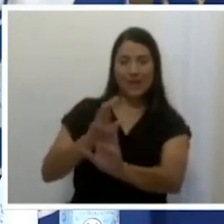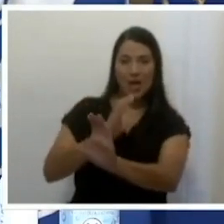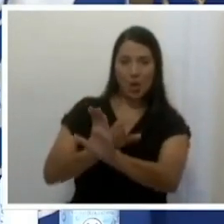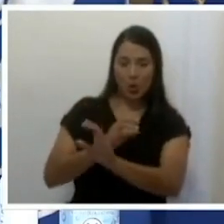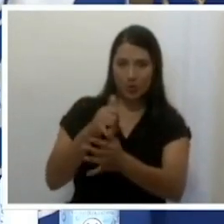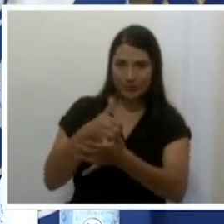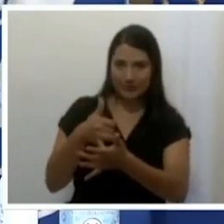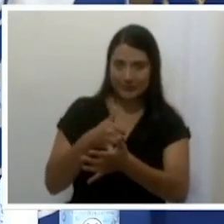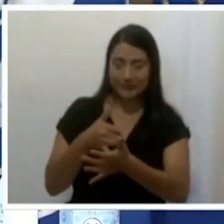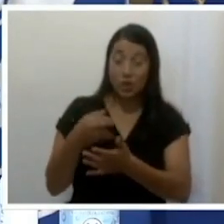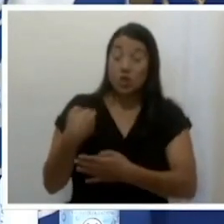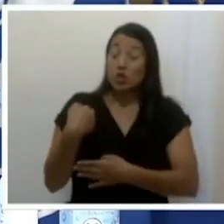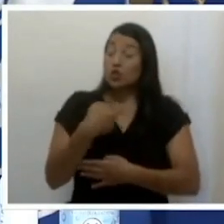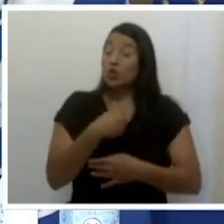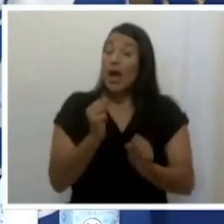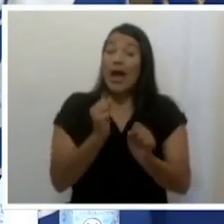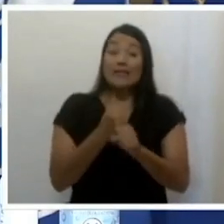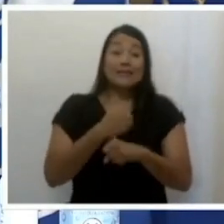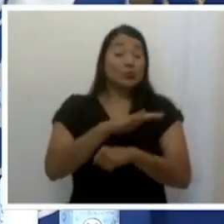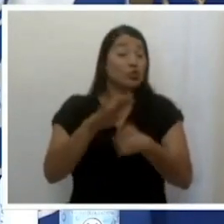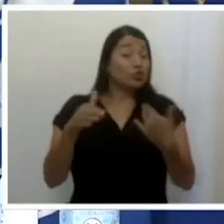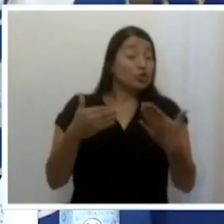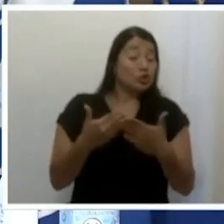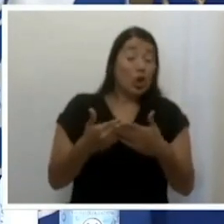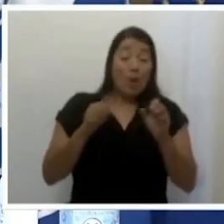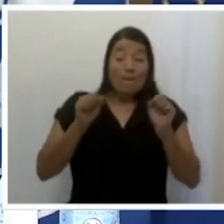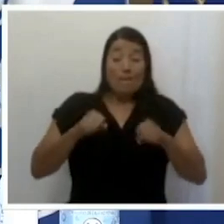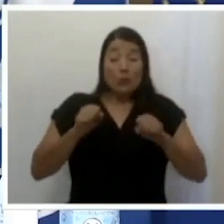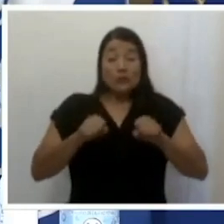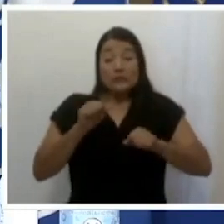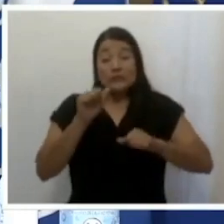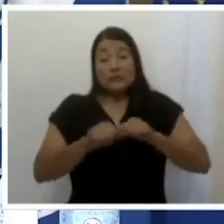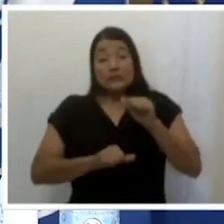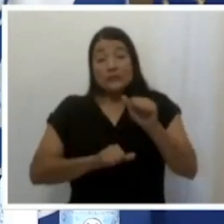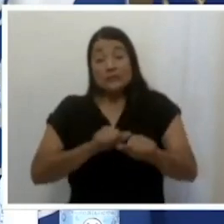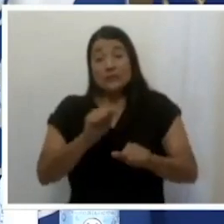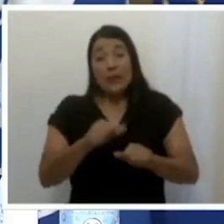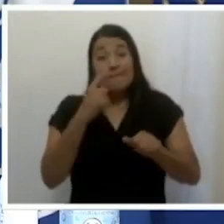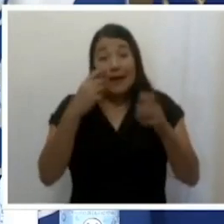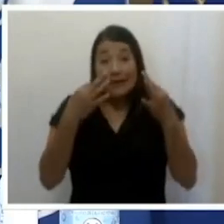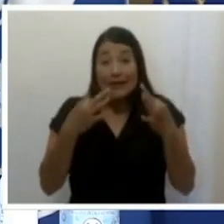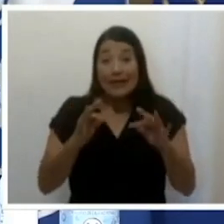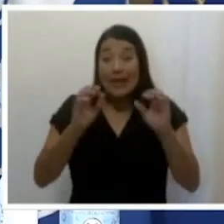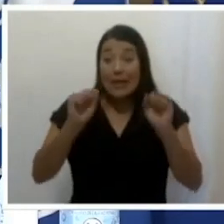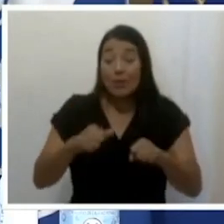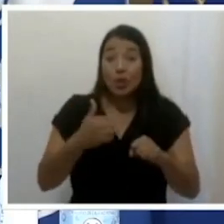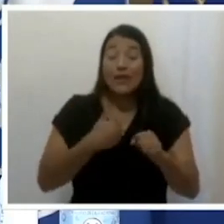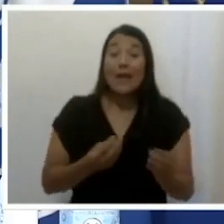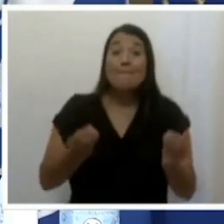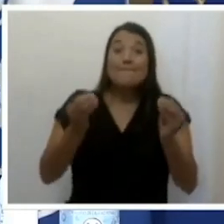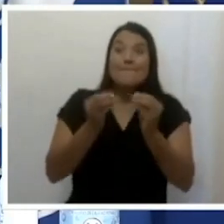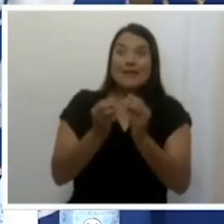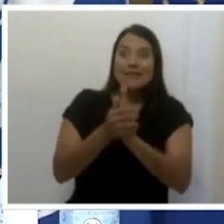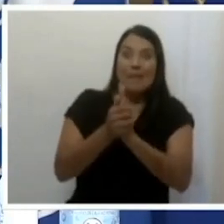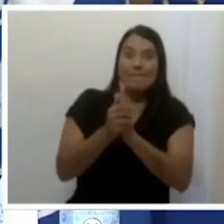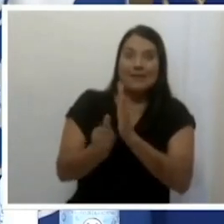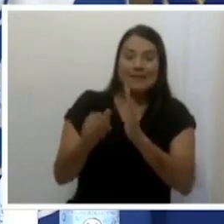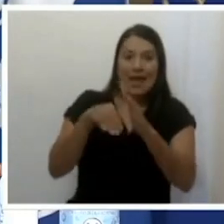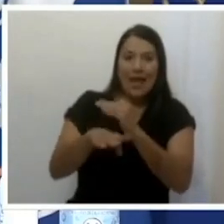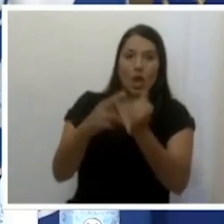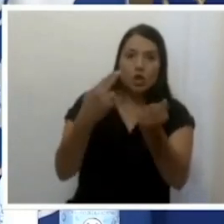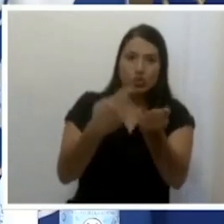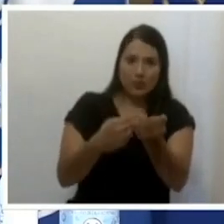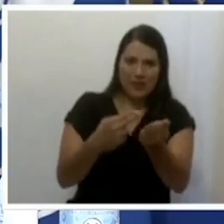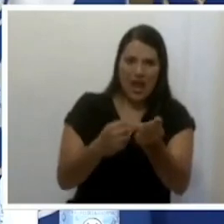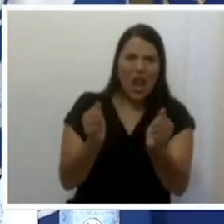materialmente posible por seguir aumentando capacidad de hospitalización, tanto de camas